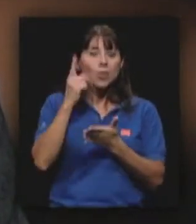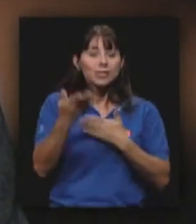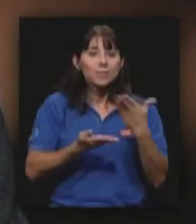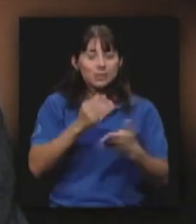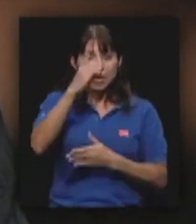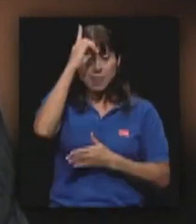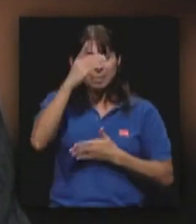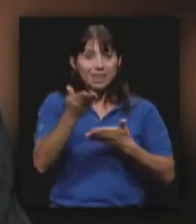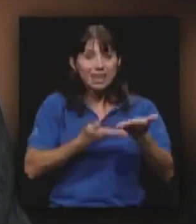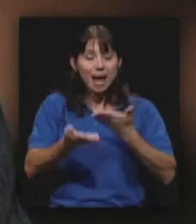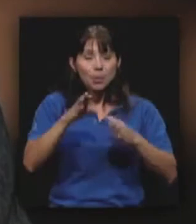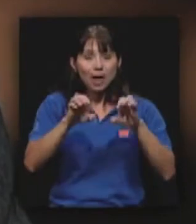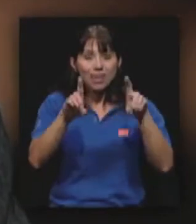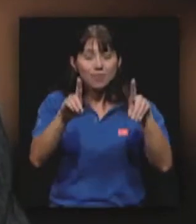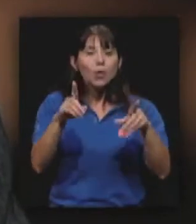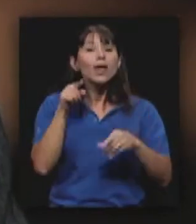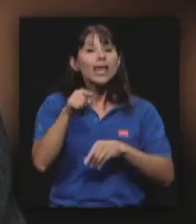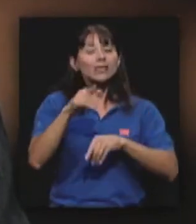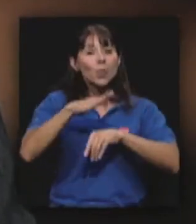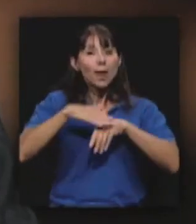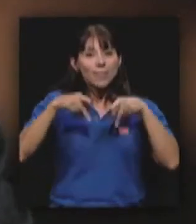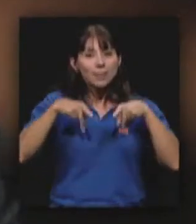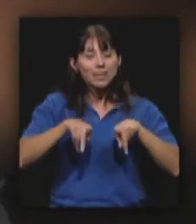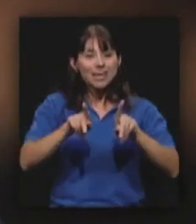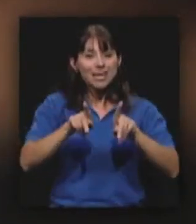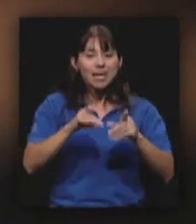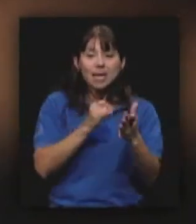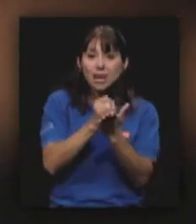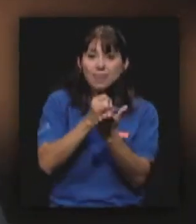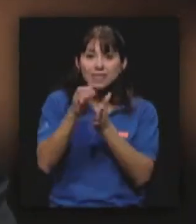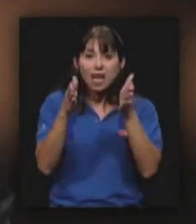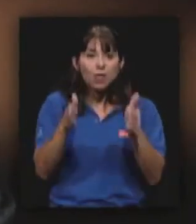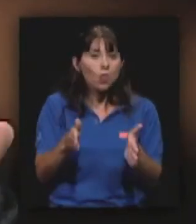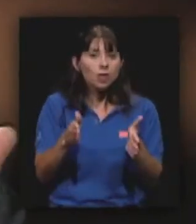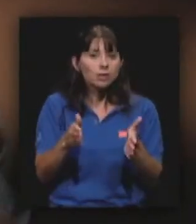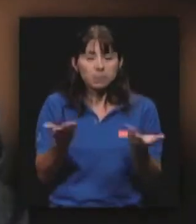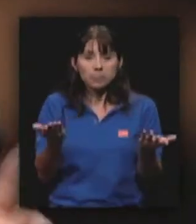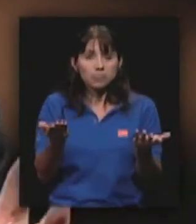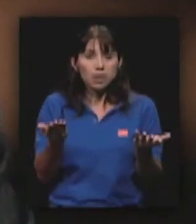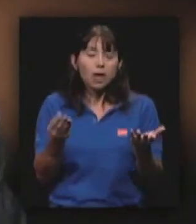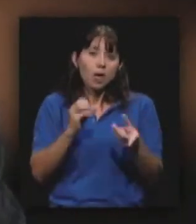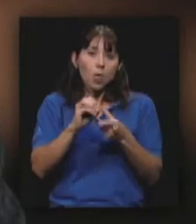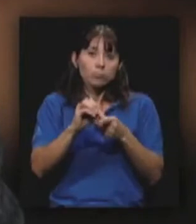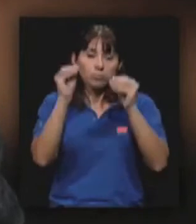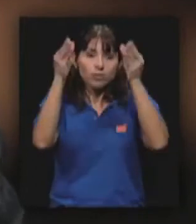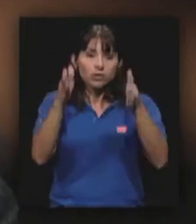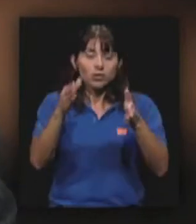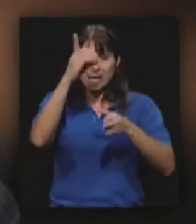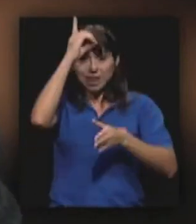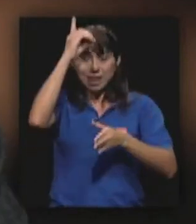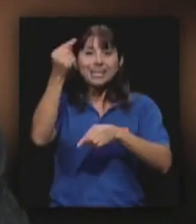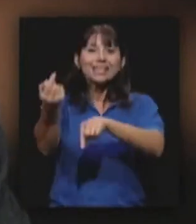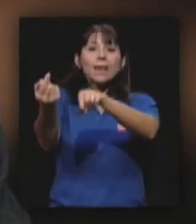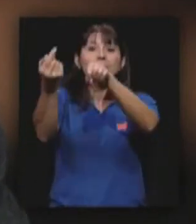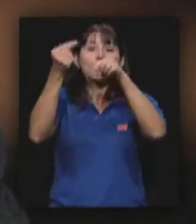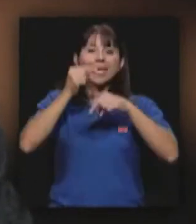Intercambio Académico, lo cual va a permitir que investigadores, o sea, académicos alemanes, vengan